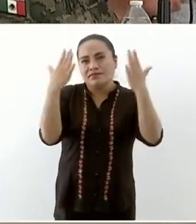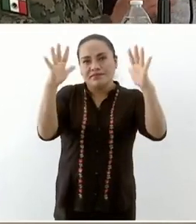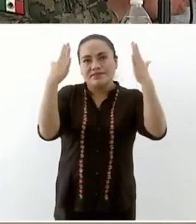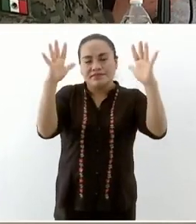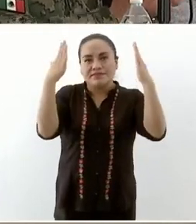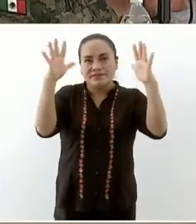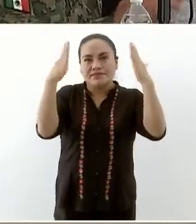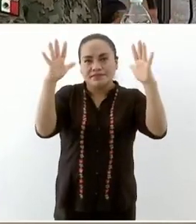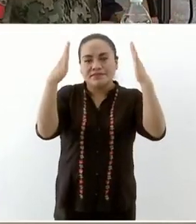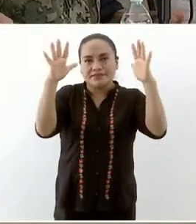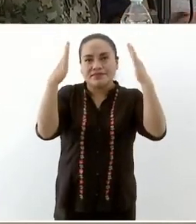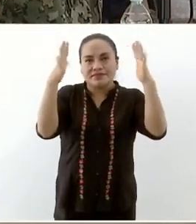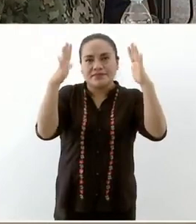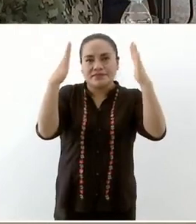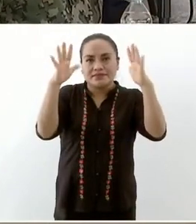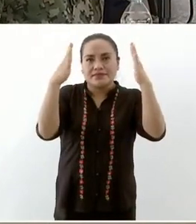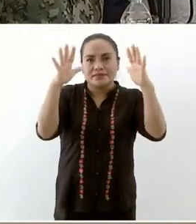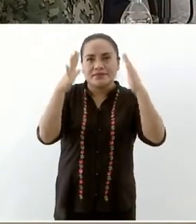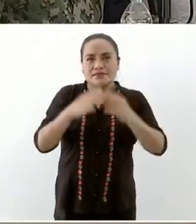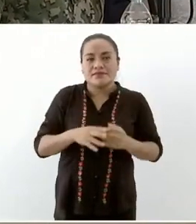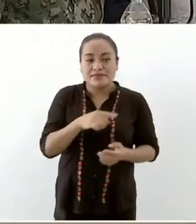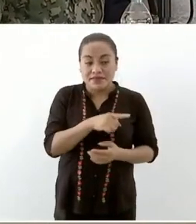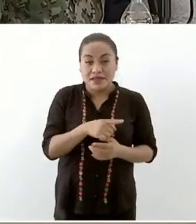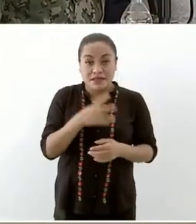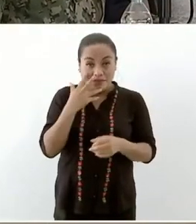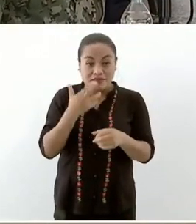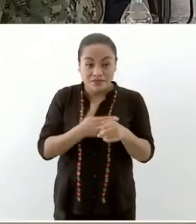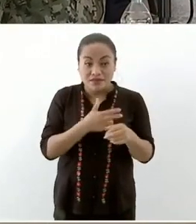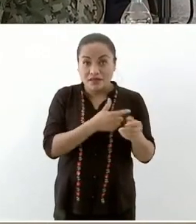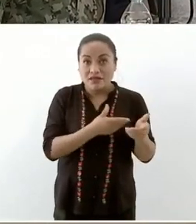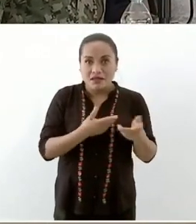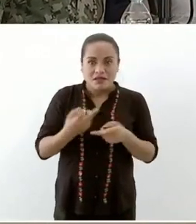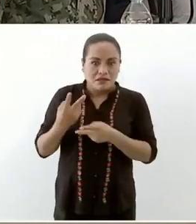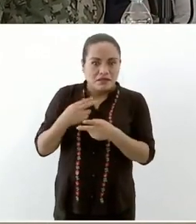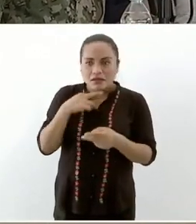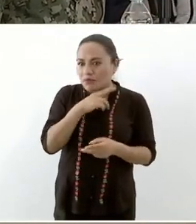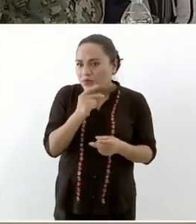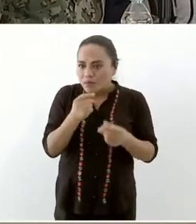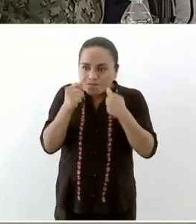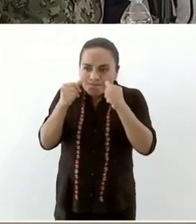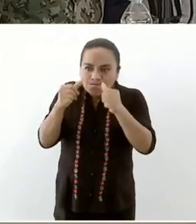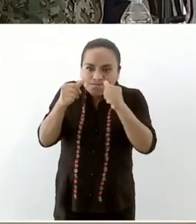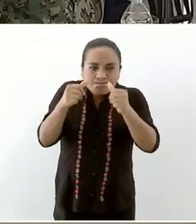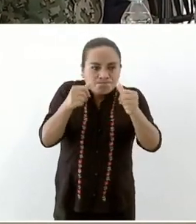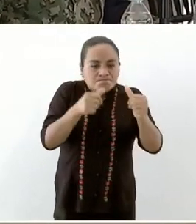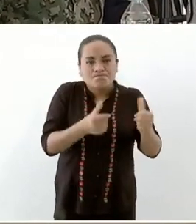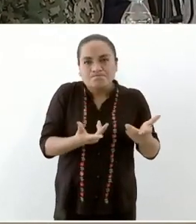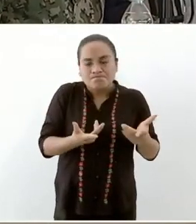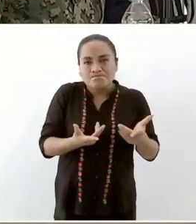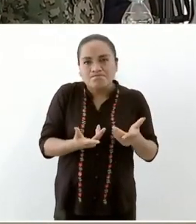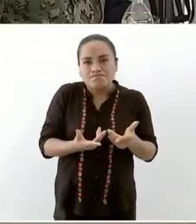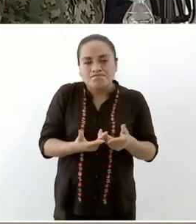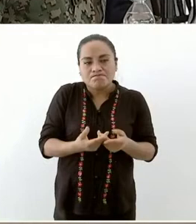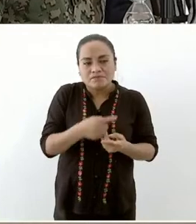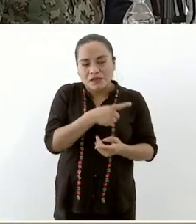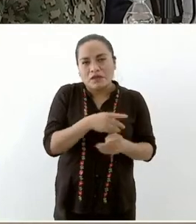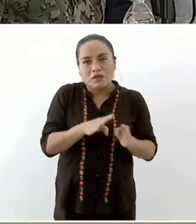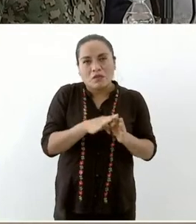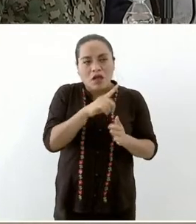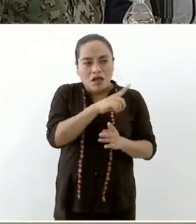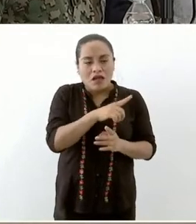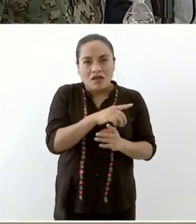que él vino desde los primeros momentos a representarnos